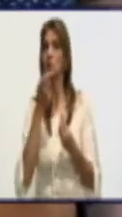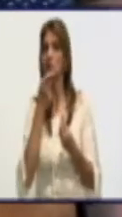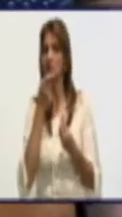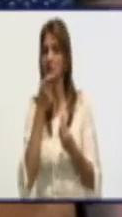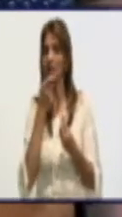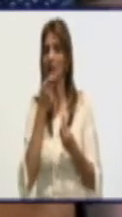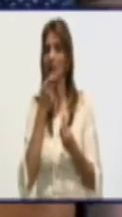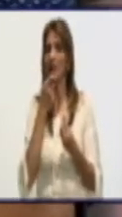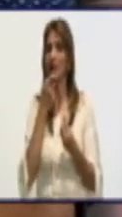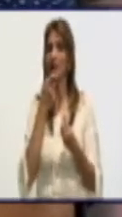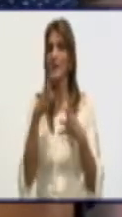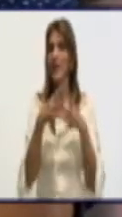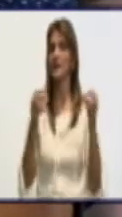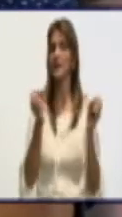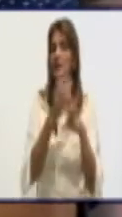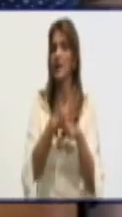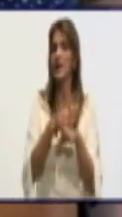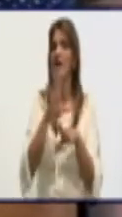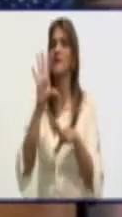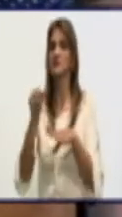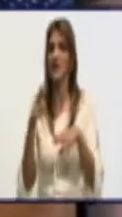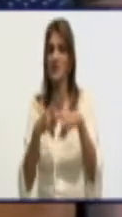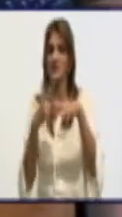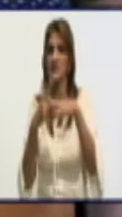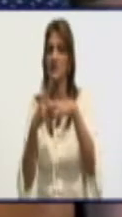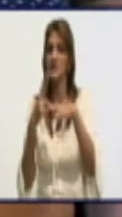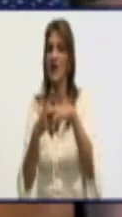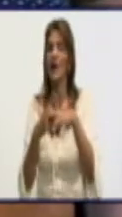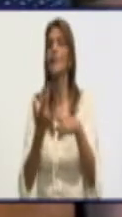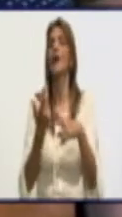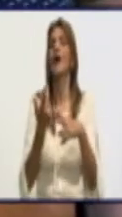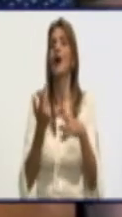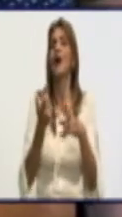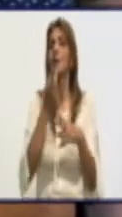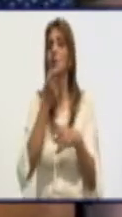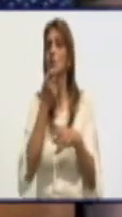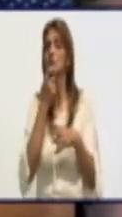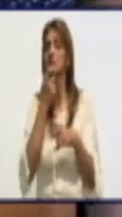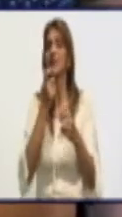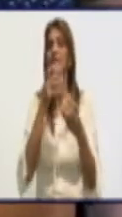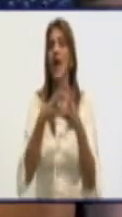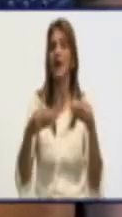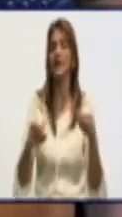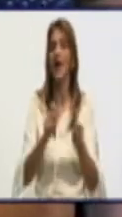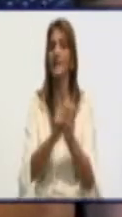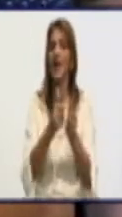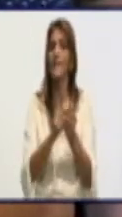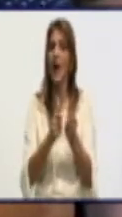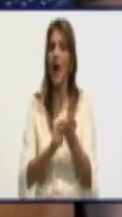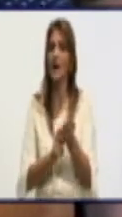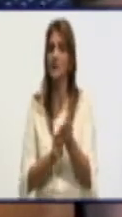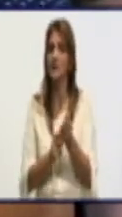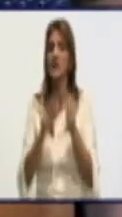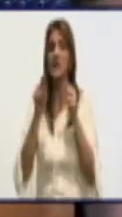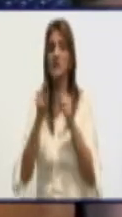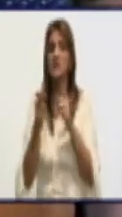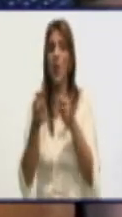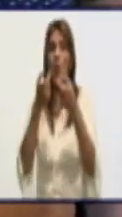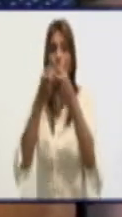trigo, es el panqué de maíz para diferenciar. Este panqué de maíz está 100% harina de maíz, tiene un nivel más de huevo,